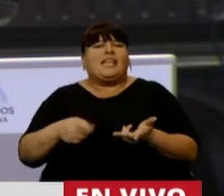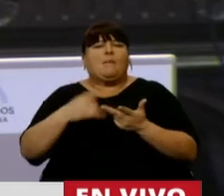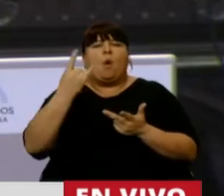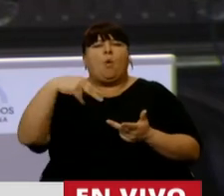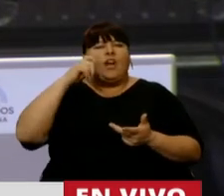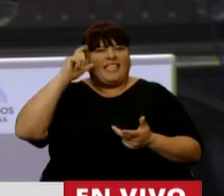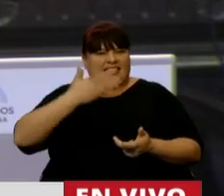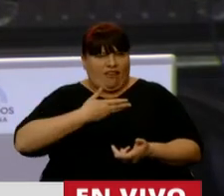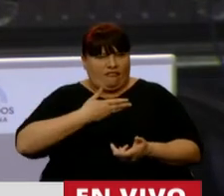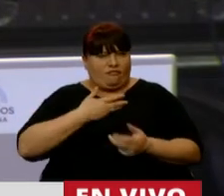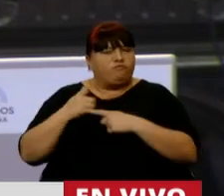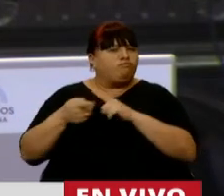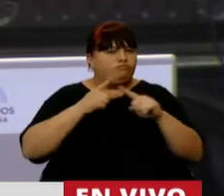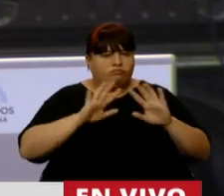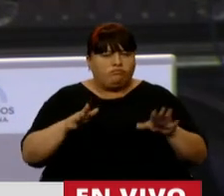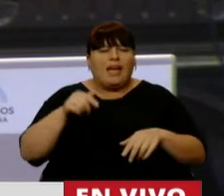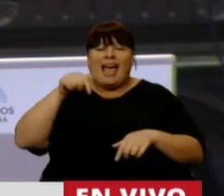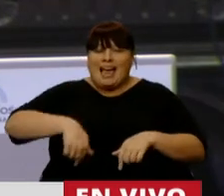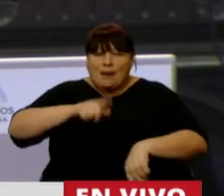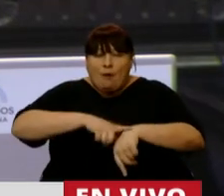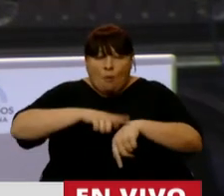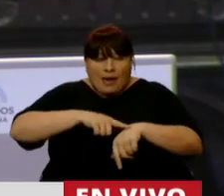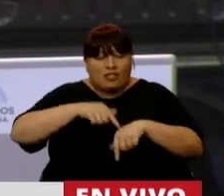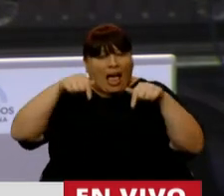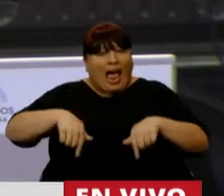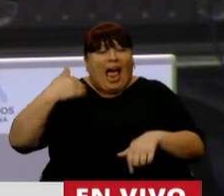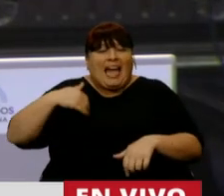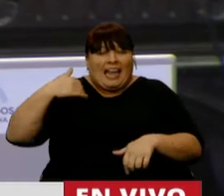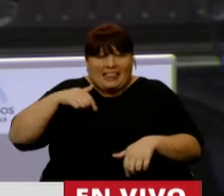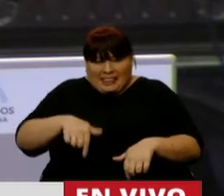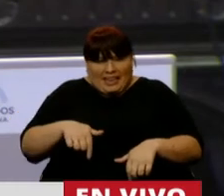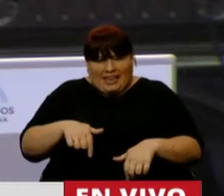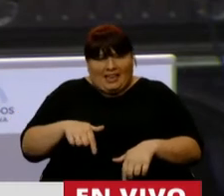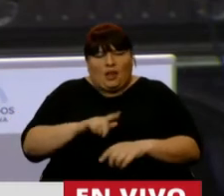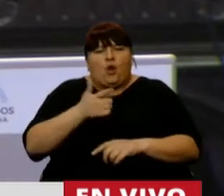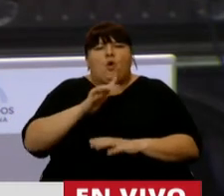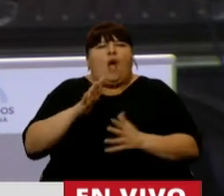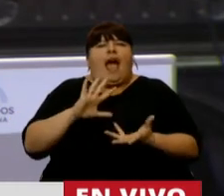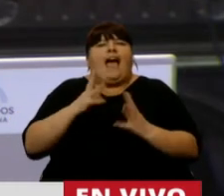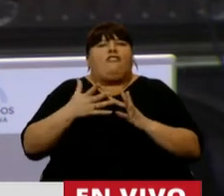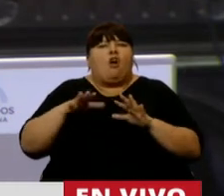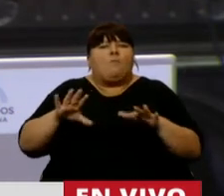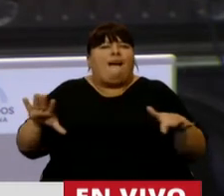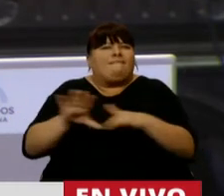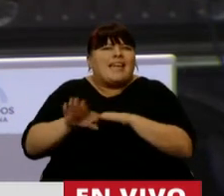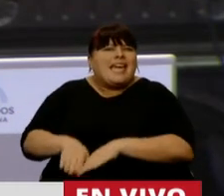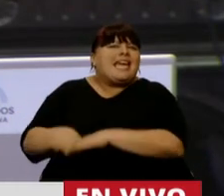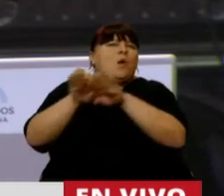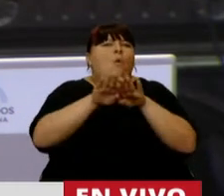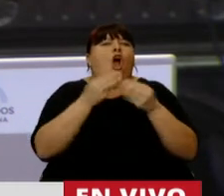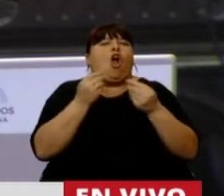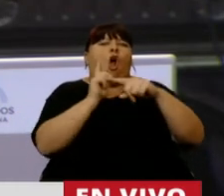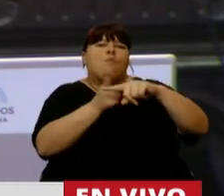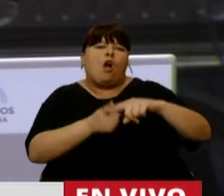con UNICEF, porque en este momento y en este país no hay una forma unificada de